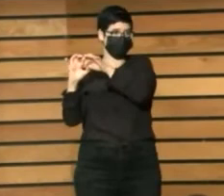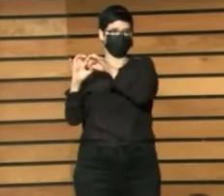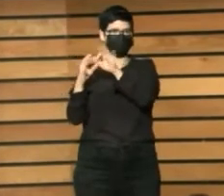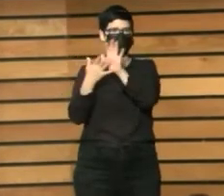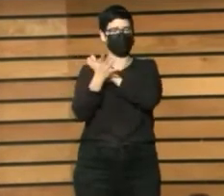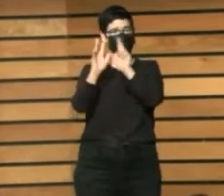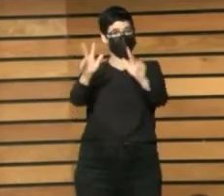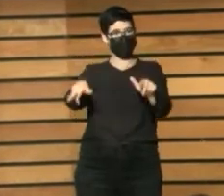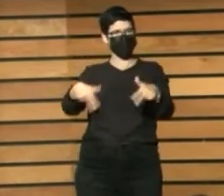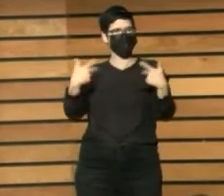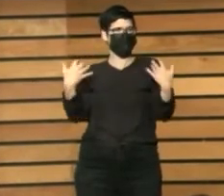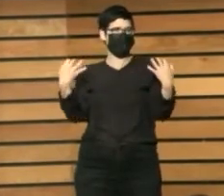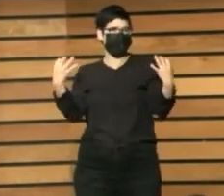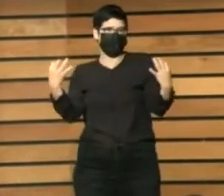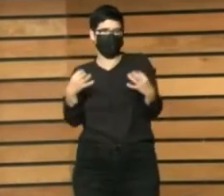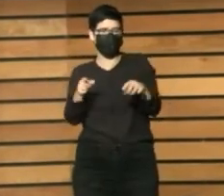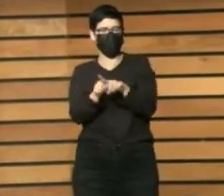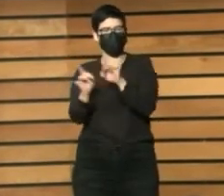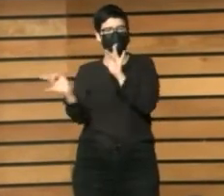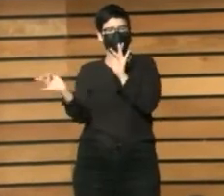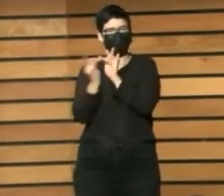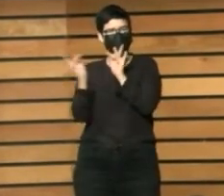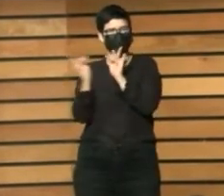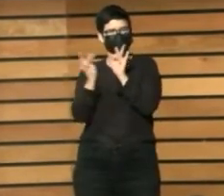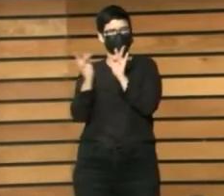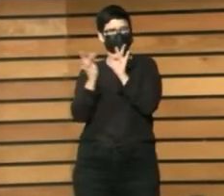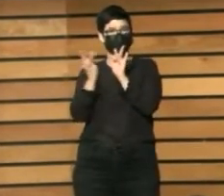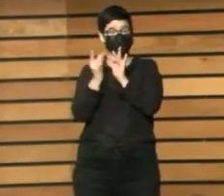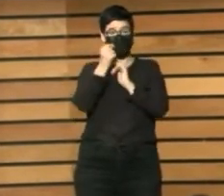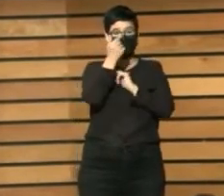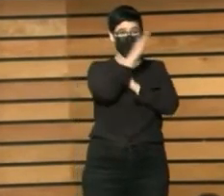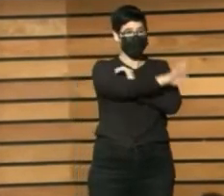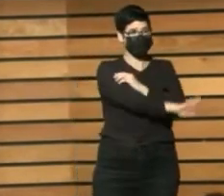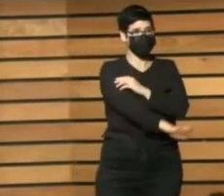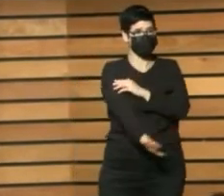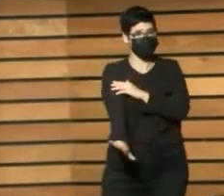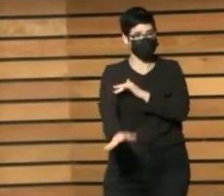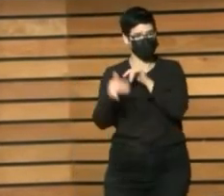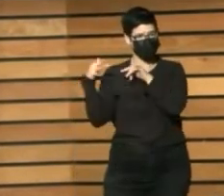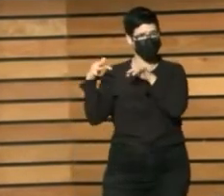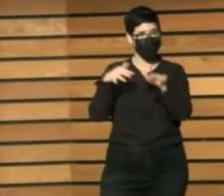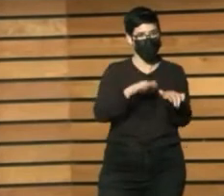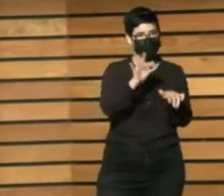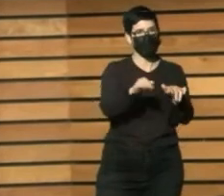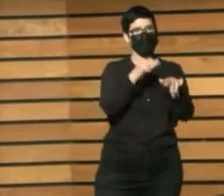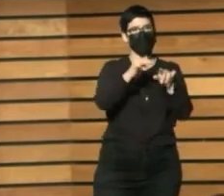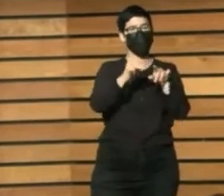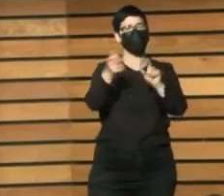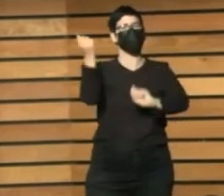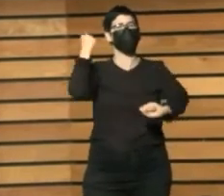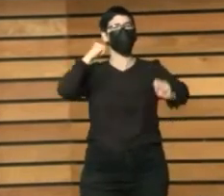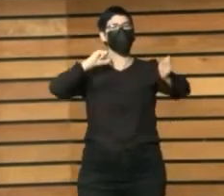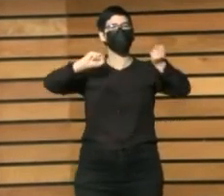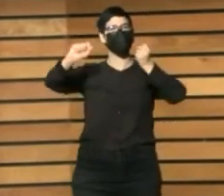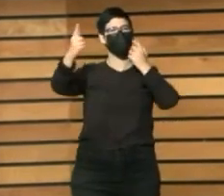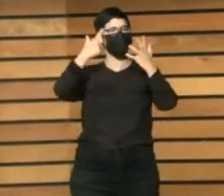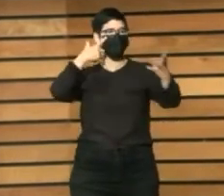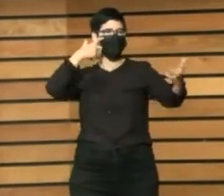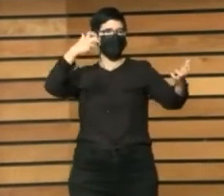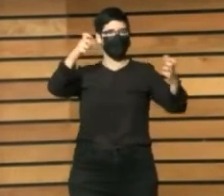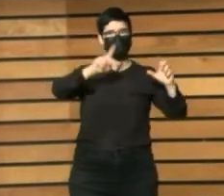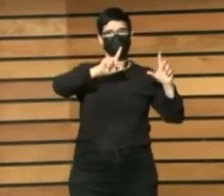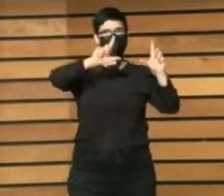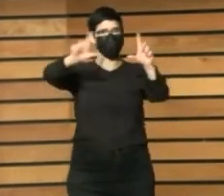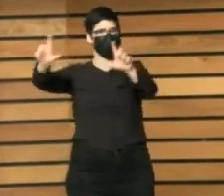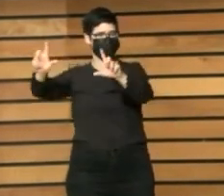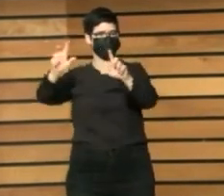permitido precisamente esa conexión entre los públicos infantiles y las prácticas artísticas que estamos llevando a cabo en la